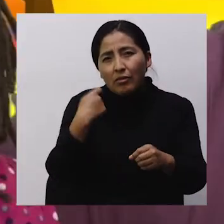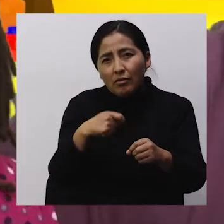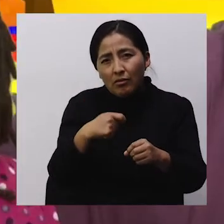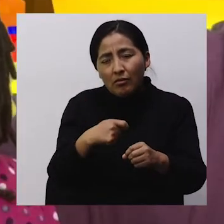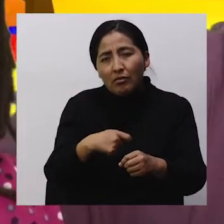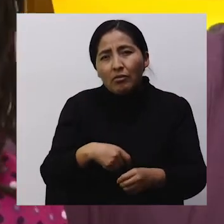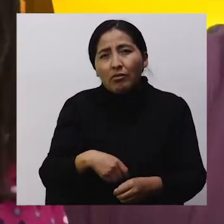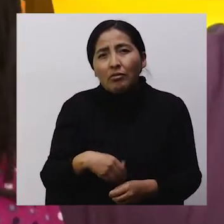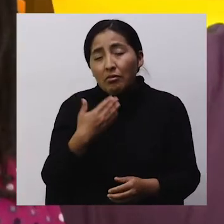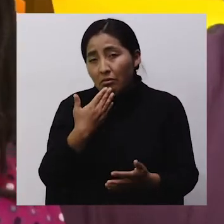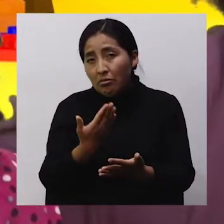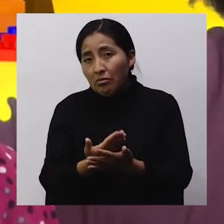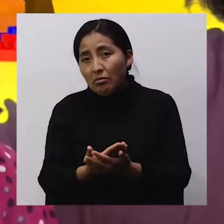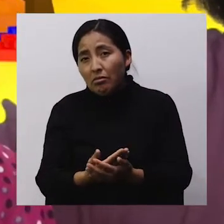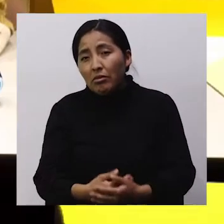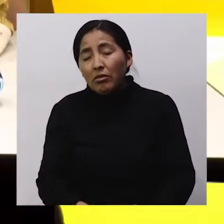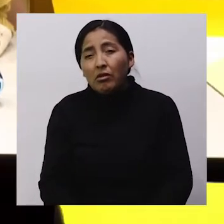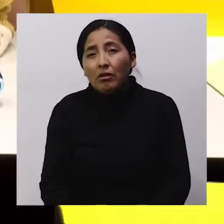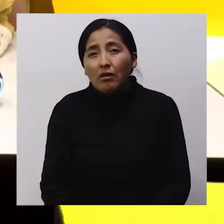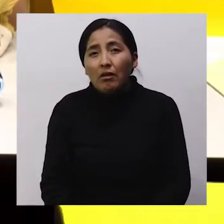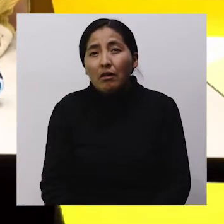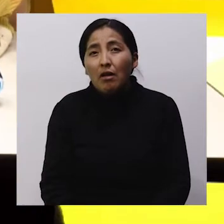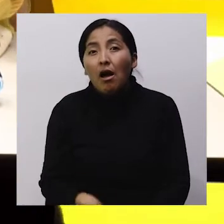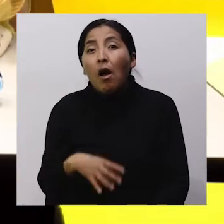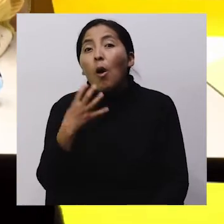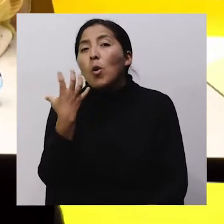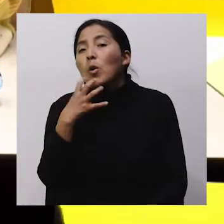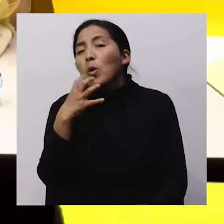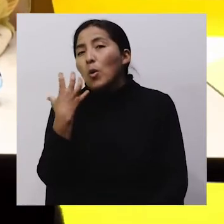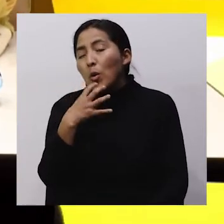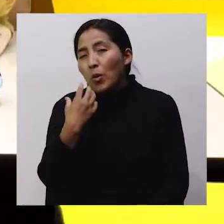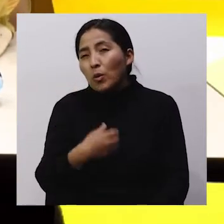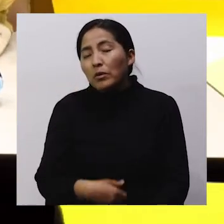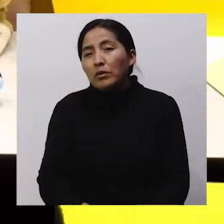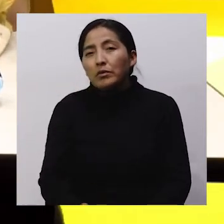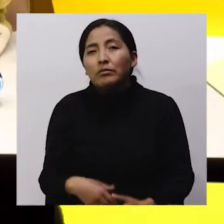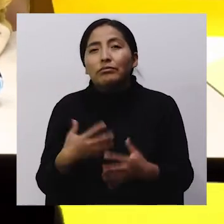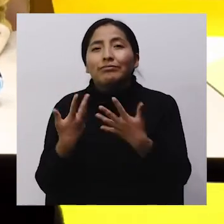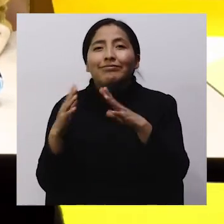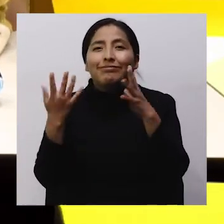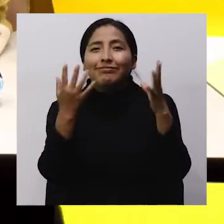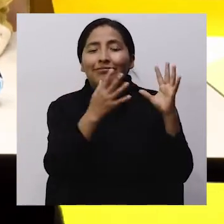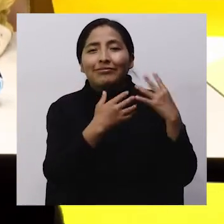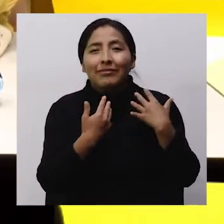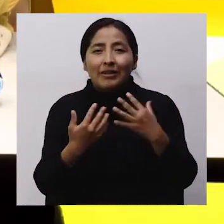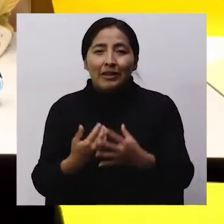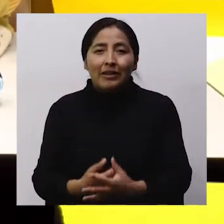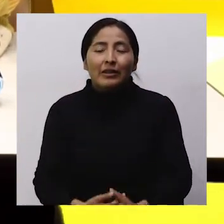Pablito ¿Está bien? ¡Oh! ¡Oh! ¡Bravo! ¡Bravo!